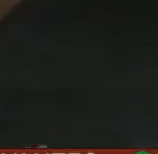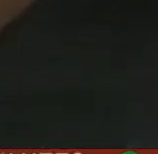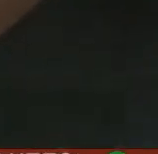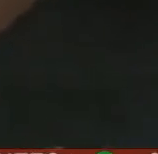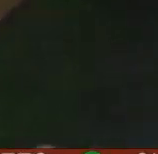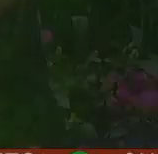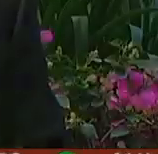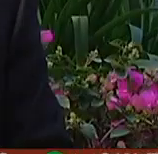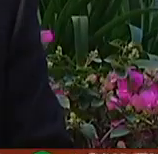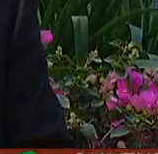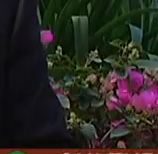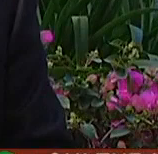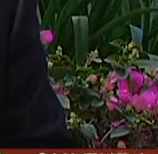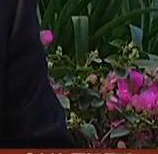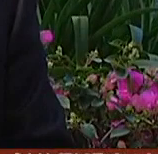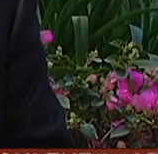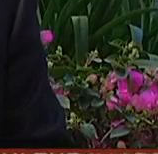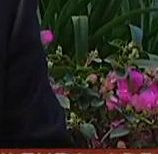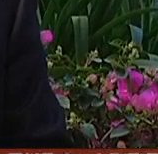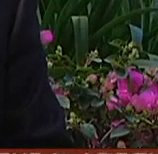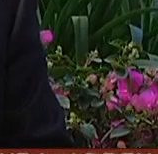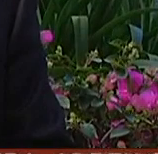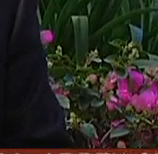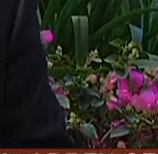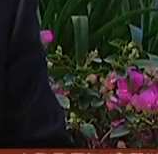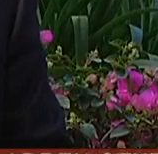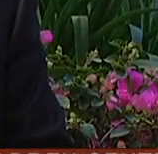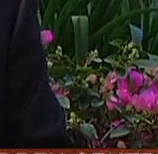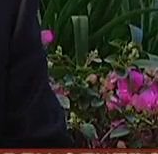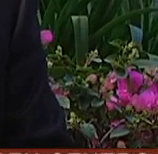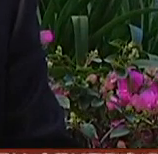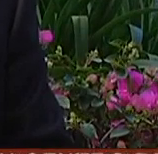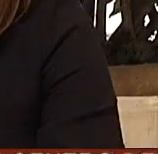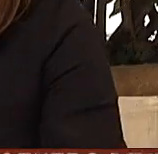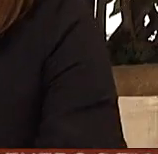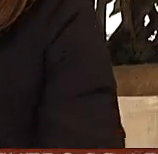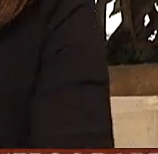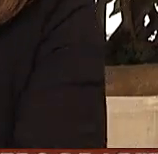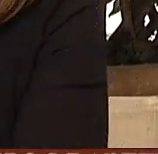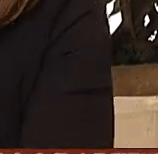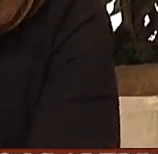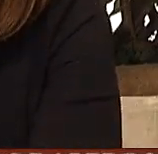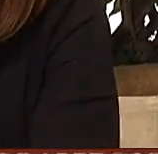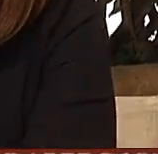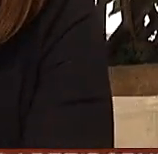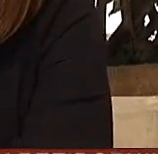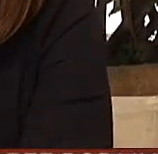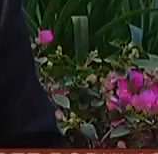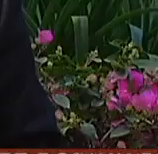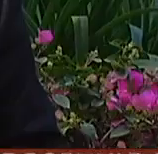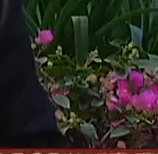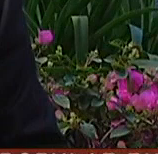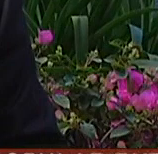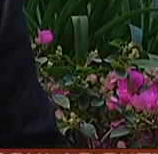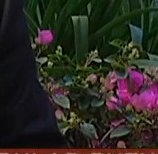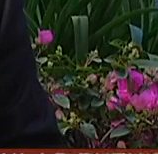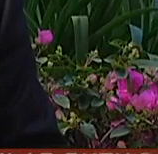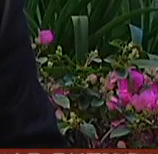1960 quiere decir que tengo una trayectoria acumulada pues que le voy a decir de